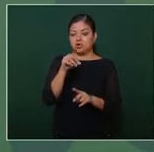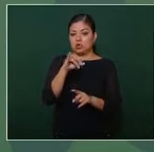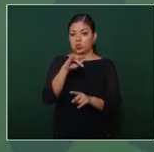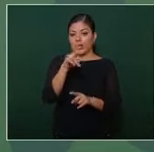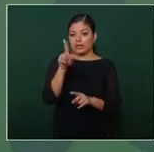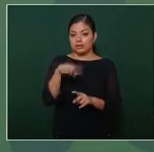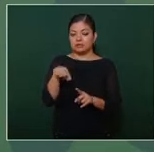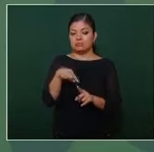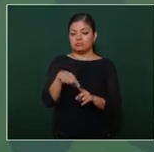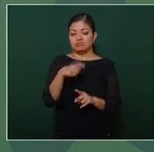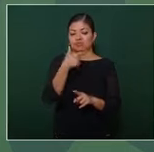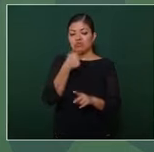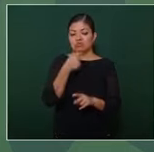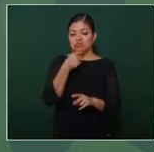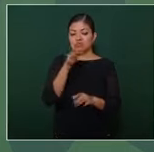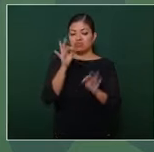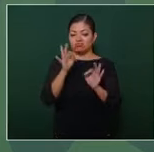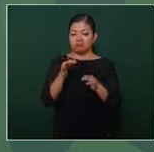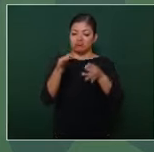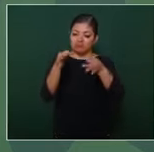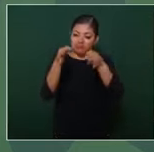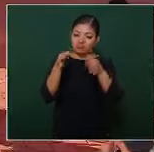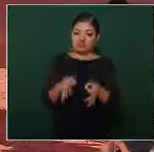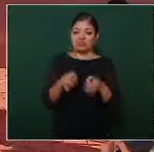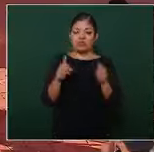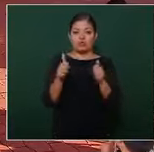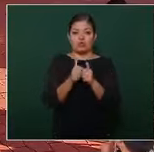recto y responsable